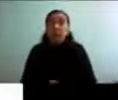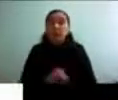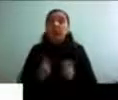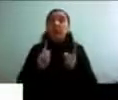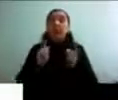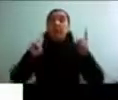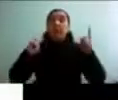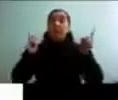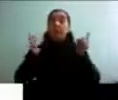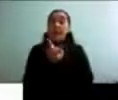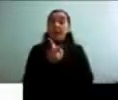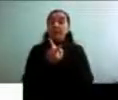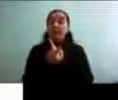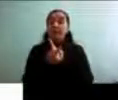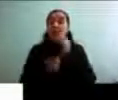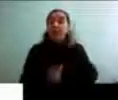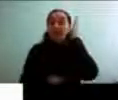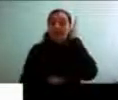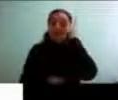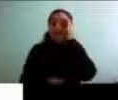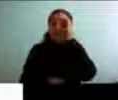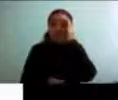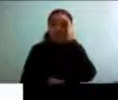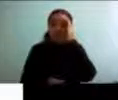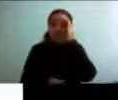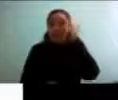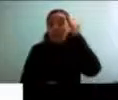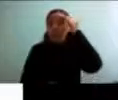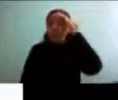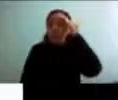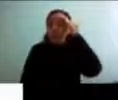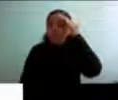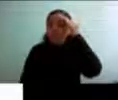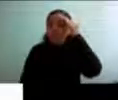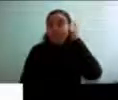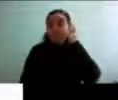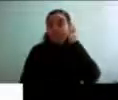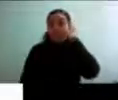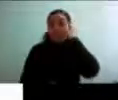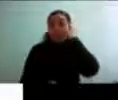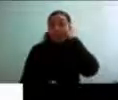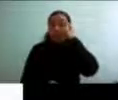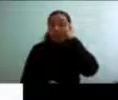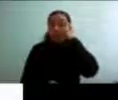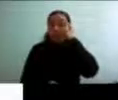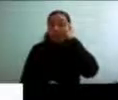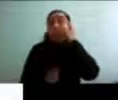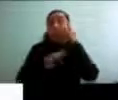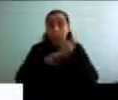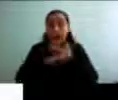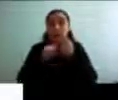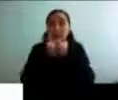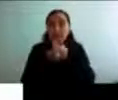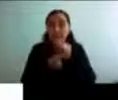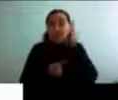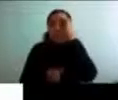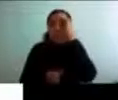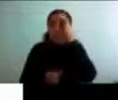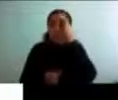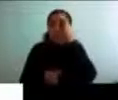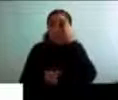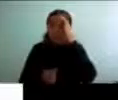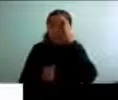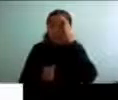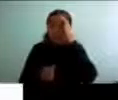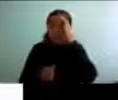nivel de las funciones cognitivas, por ejemplo, en la memoria, efectivamente se producen cambios, no se produce un deterioro de la